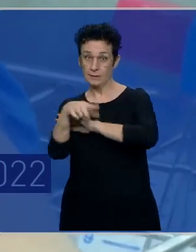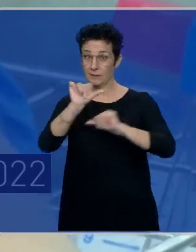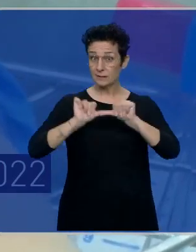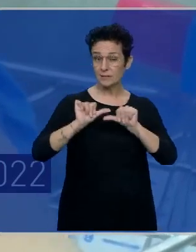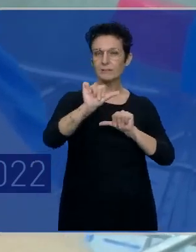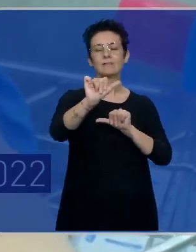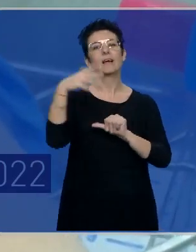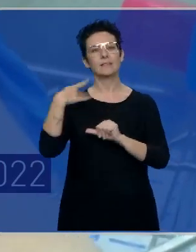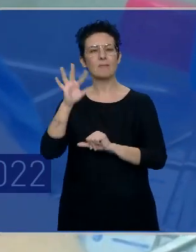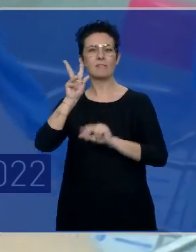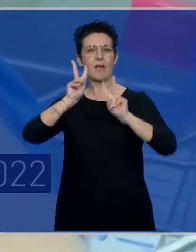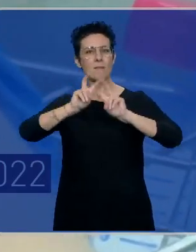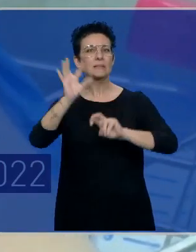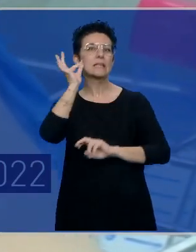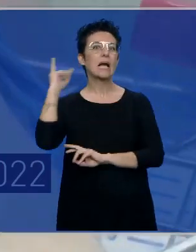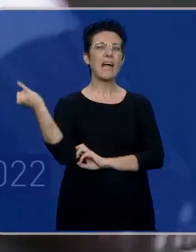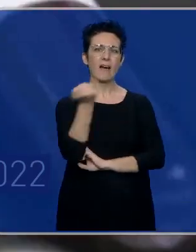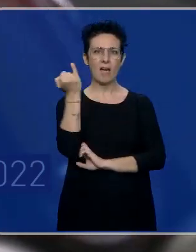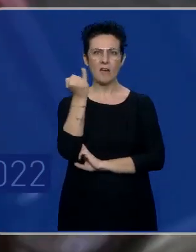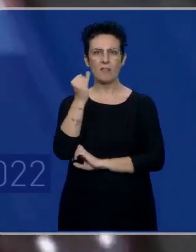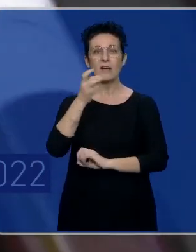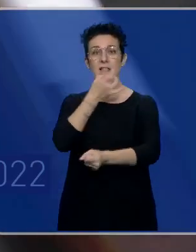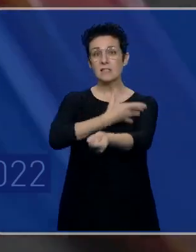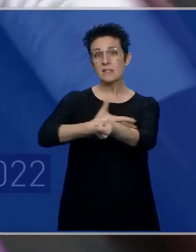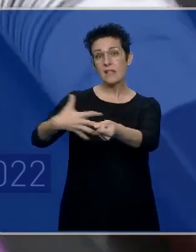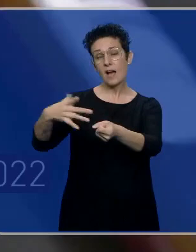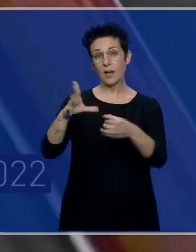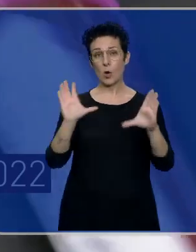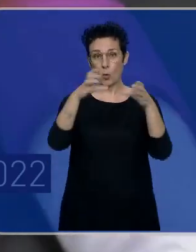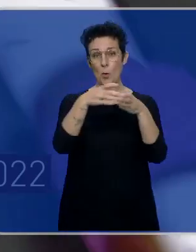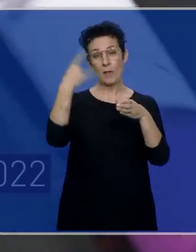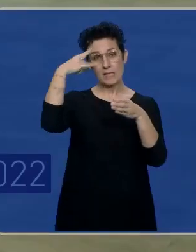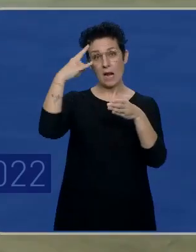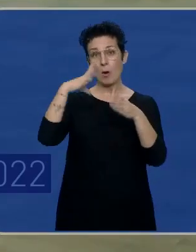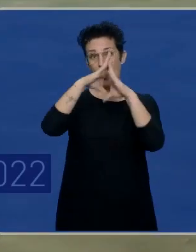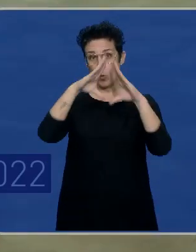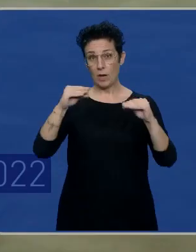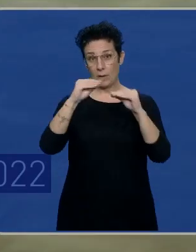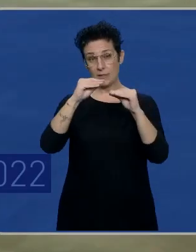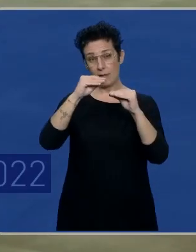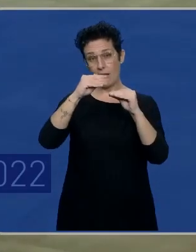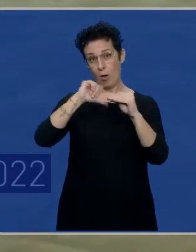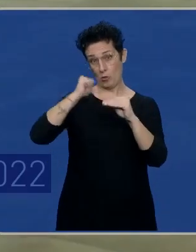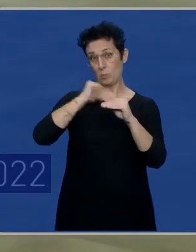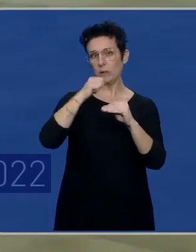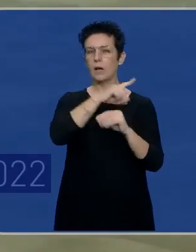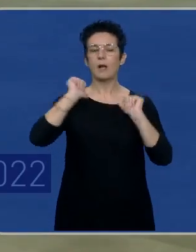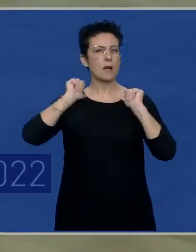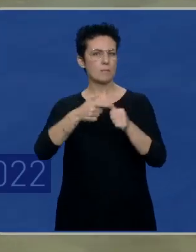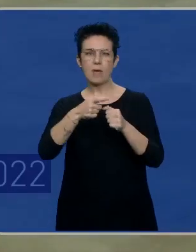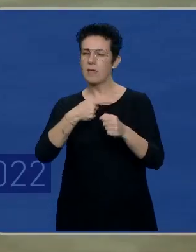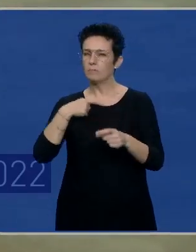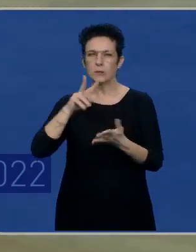ahí, para la investigadora y jefa de la Unidad de Hematología en el Hospital Universitario de Salamanca, comienza una carrera imparable por